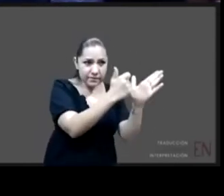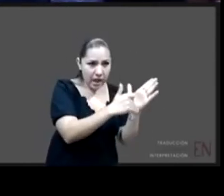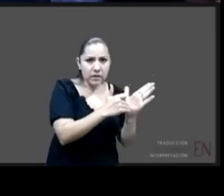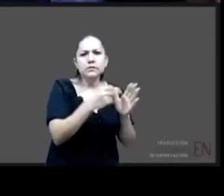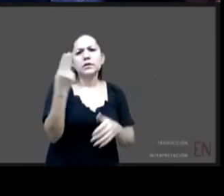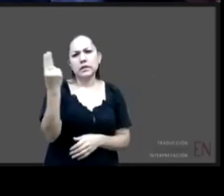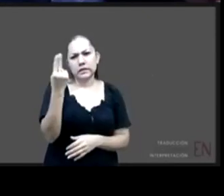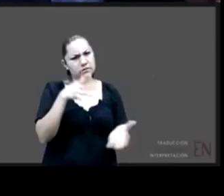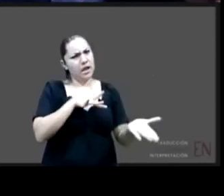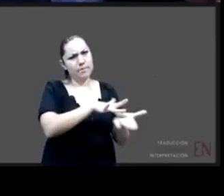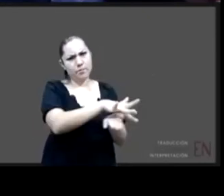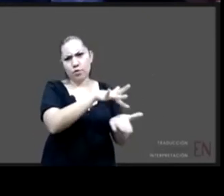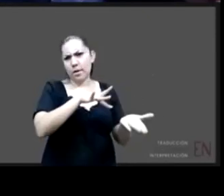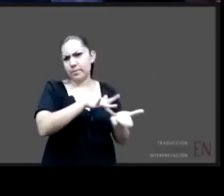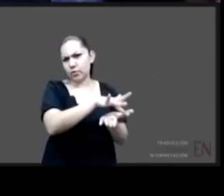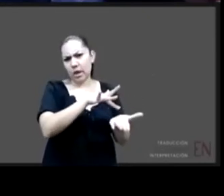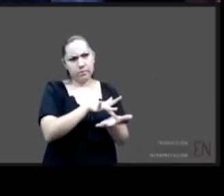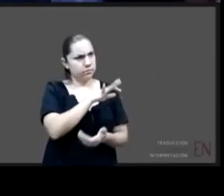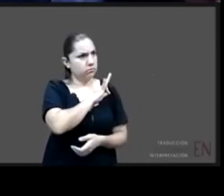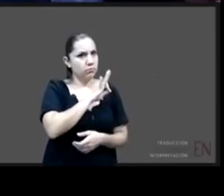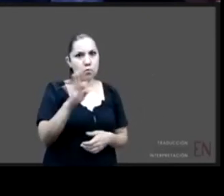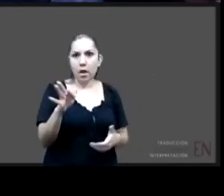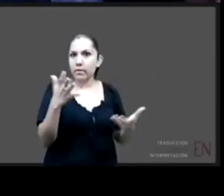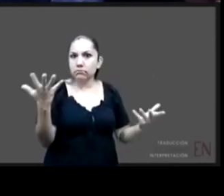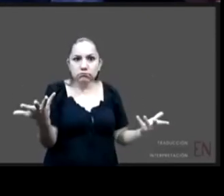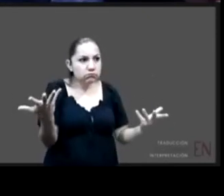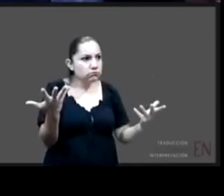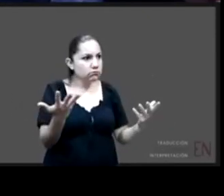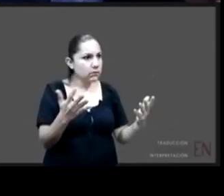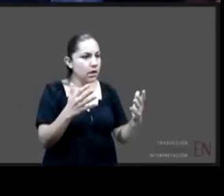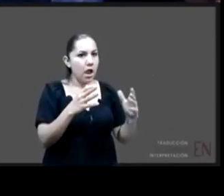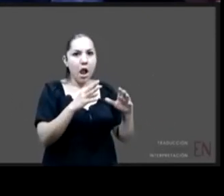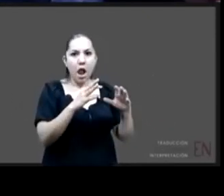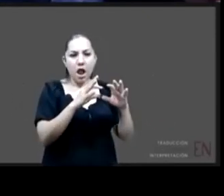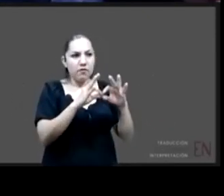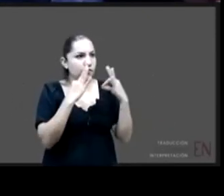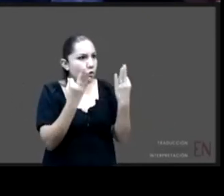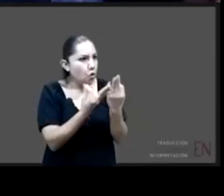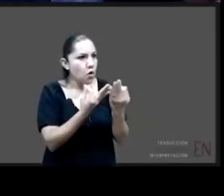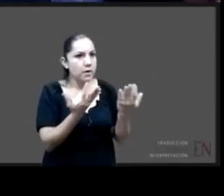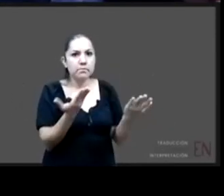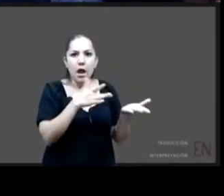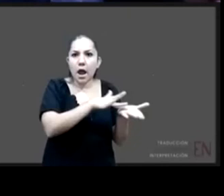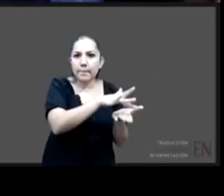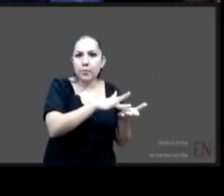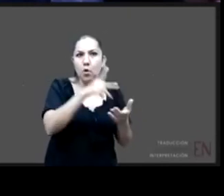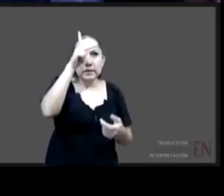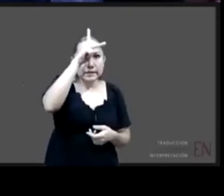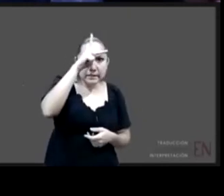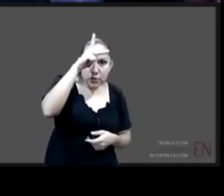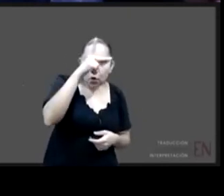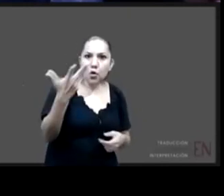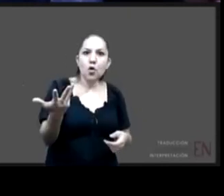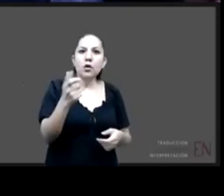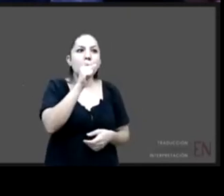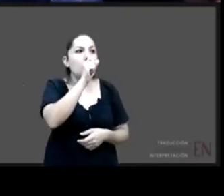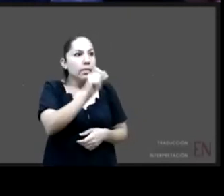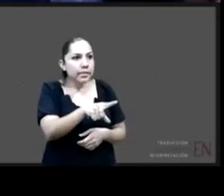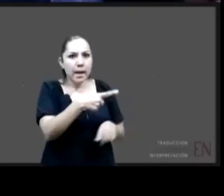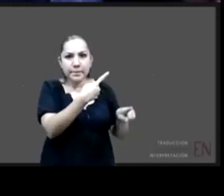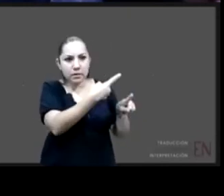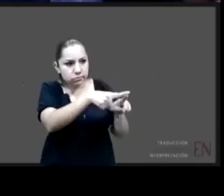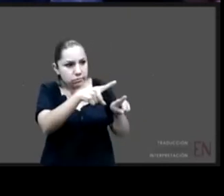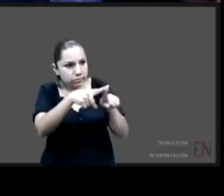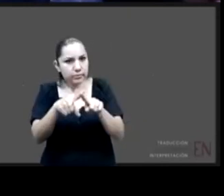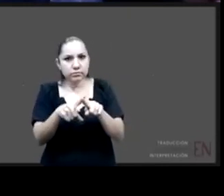nivel desde el punto de vista de las estrategias de apoyo psicológico pero también material garantizar el derecho